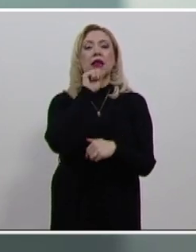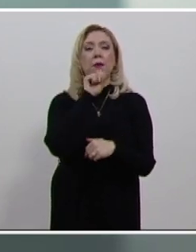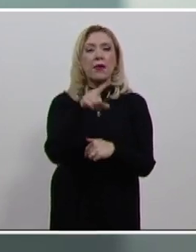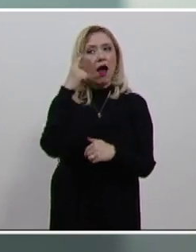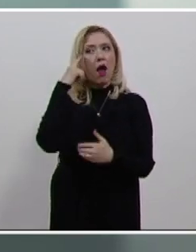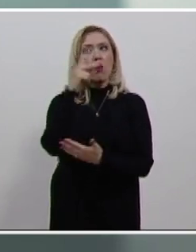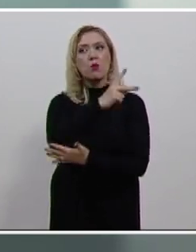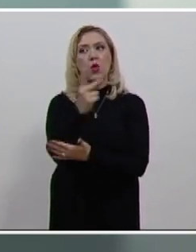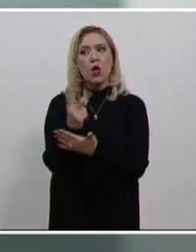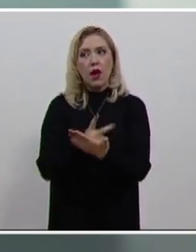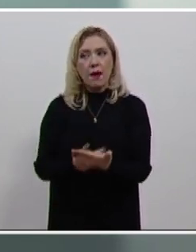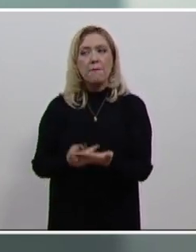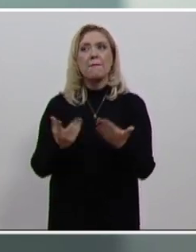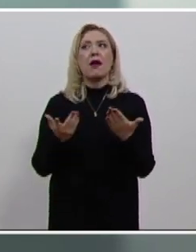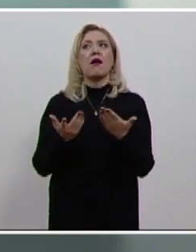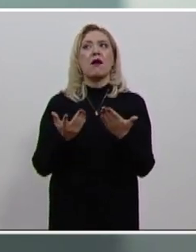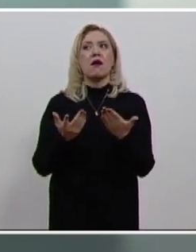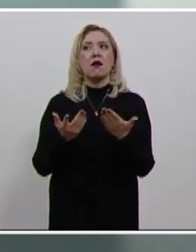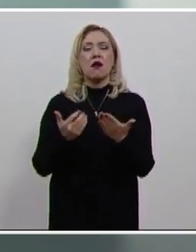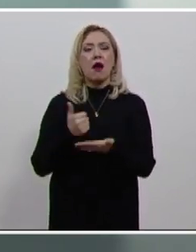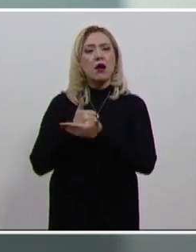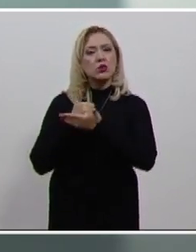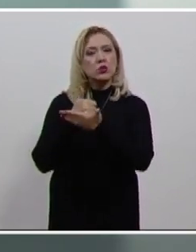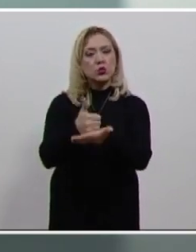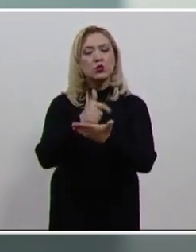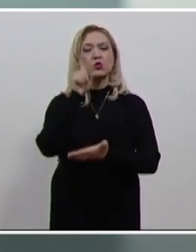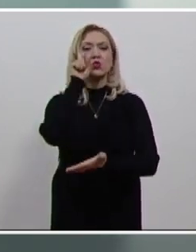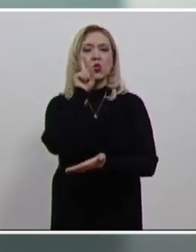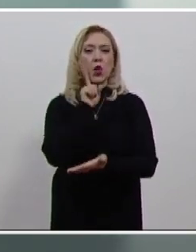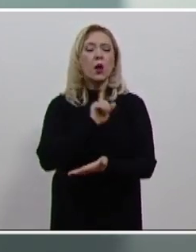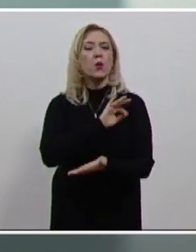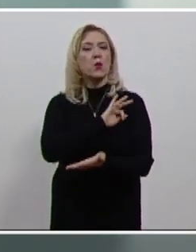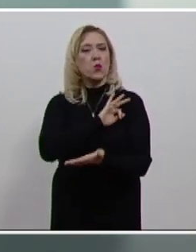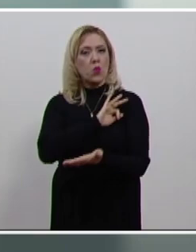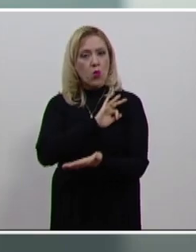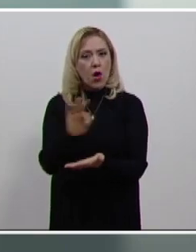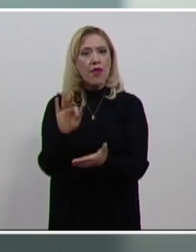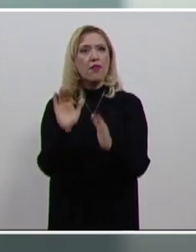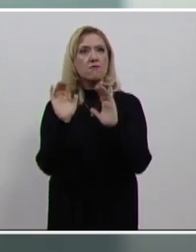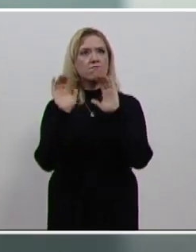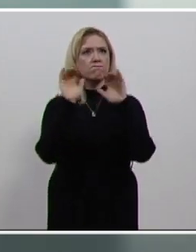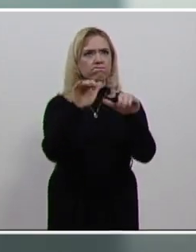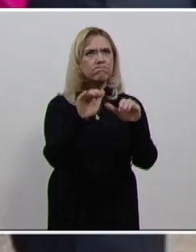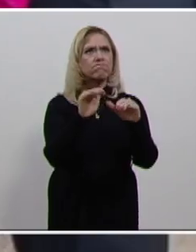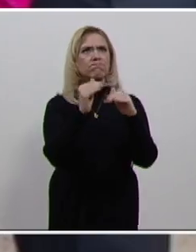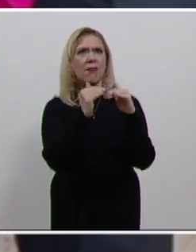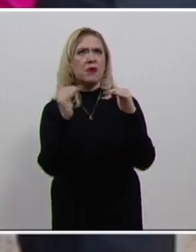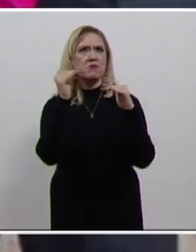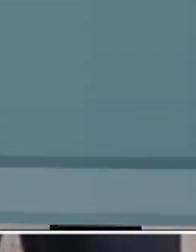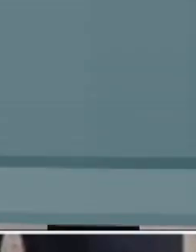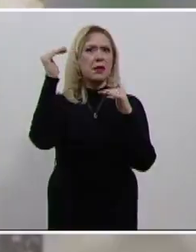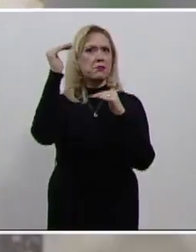programa para ayudar a las mujeres puedan ingresar a puestos más altos en la judicatura.